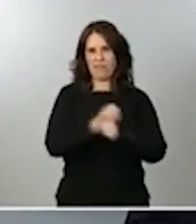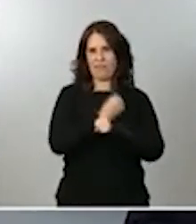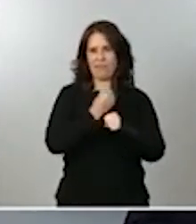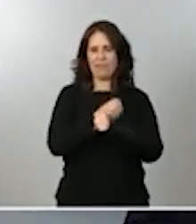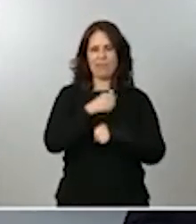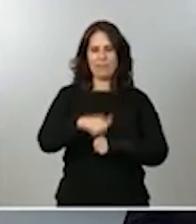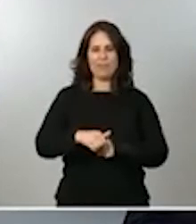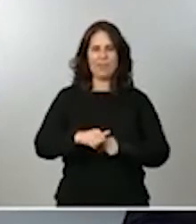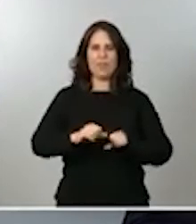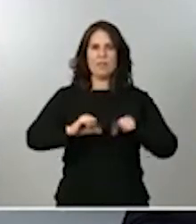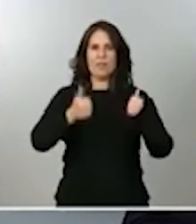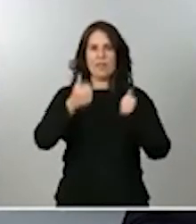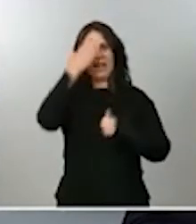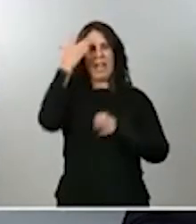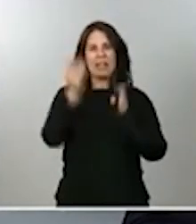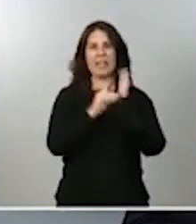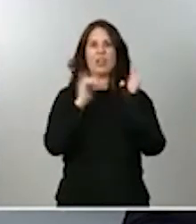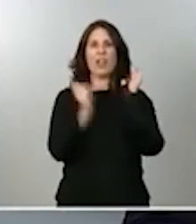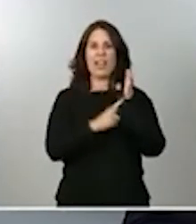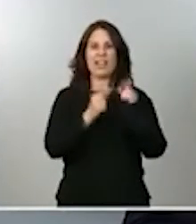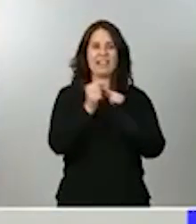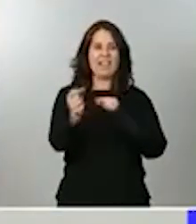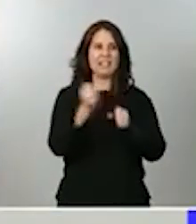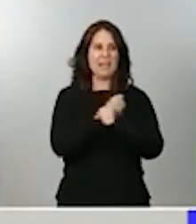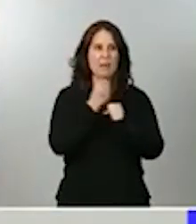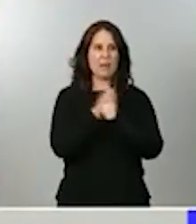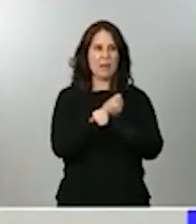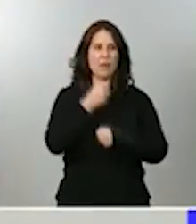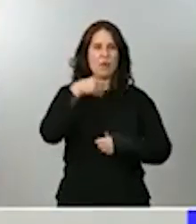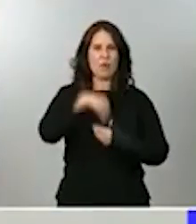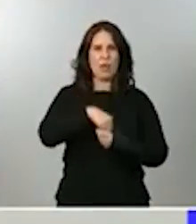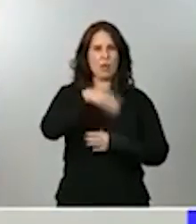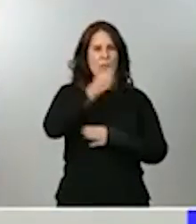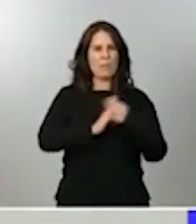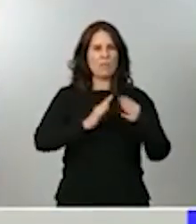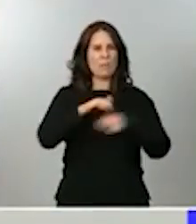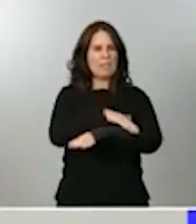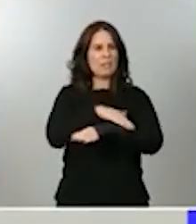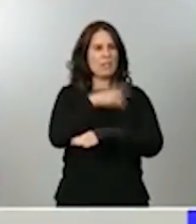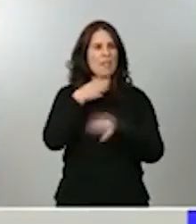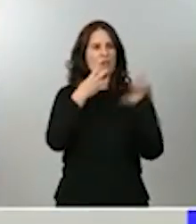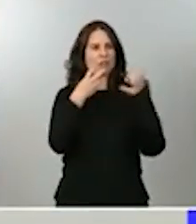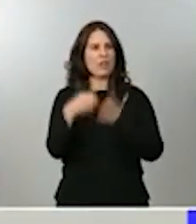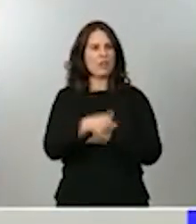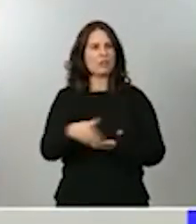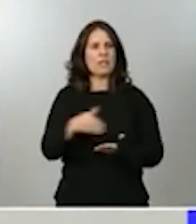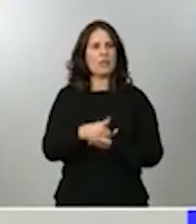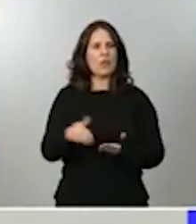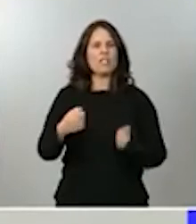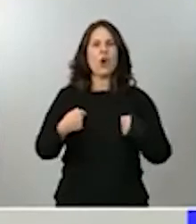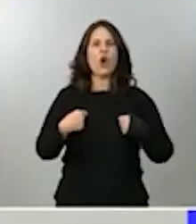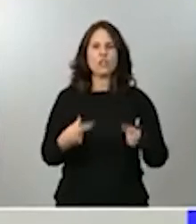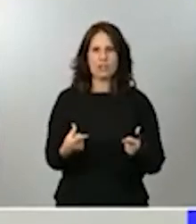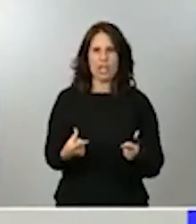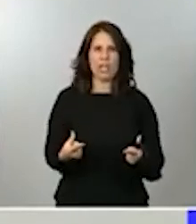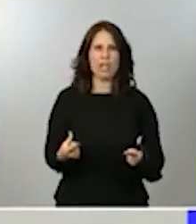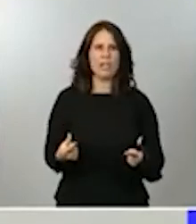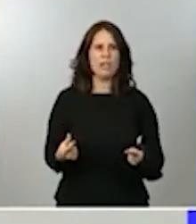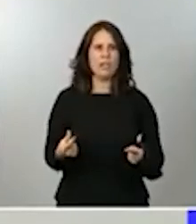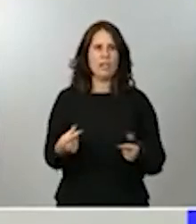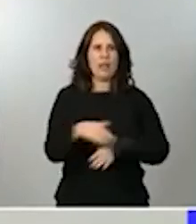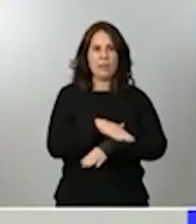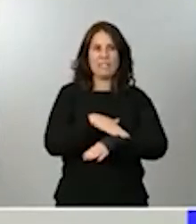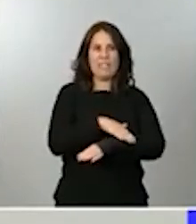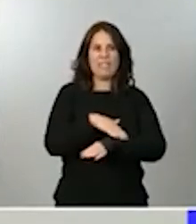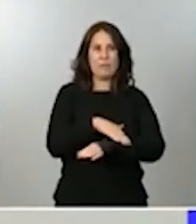Teletrabajo. Hay una memoria de impacto del ministerio que cuantificó en casi 800 millones el coste, digamos, administrativo de los nuevos contratos